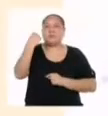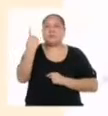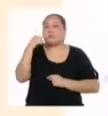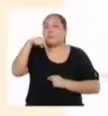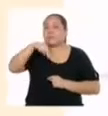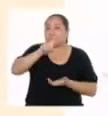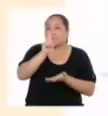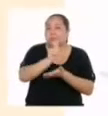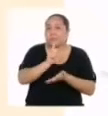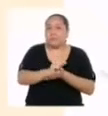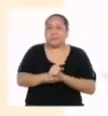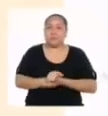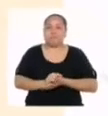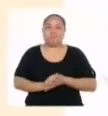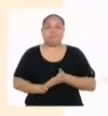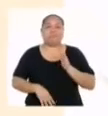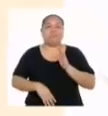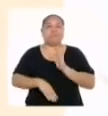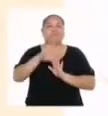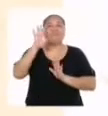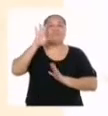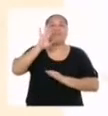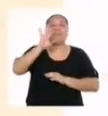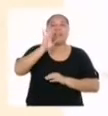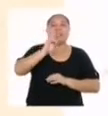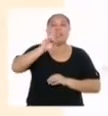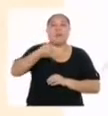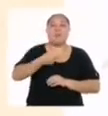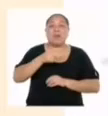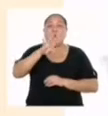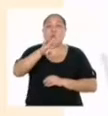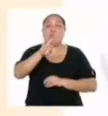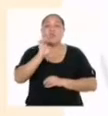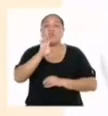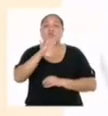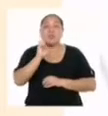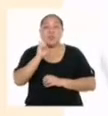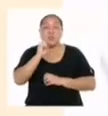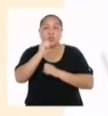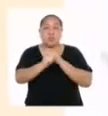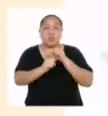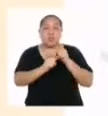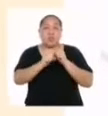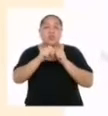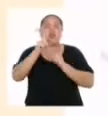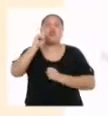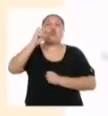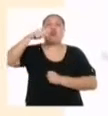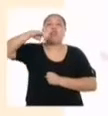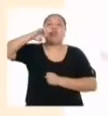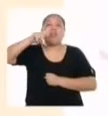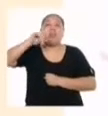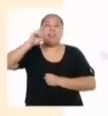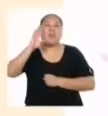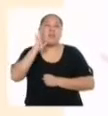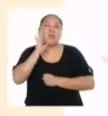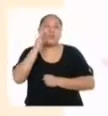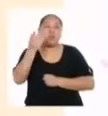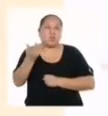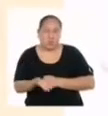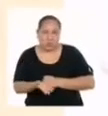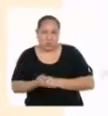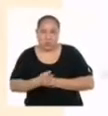Solamente Lima hace más de 7400 toneladas de basura diariamente. Así que reutilizar parte de estos